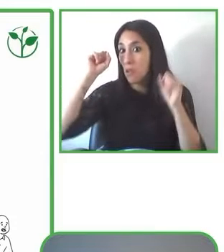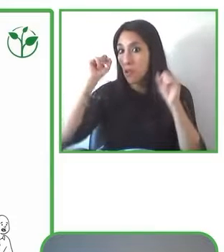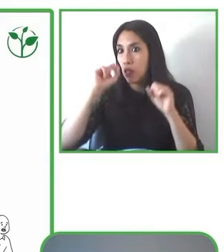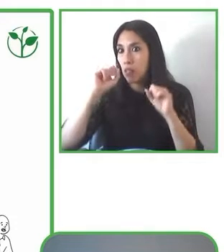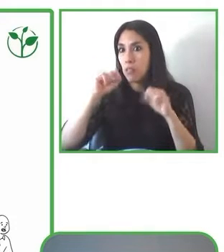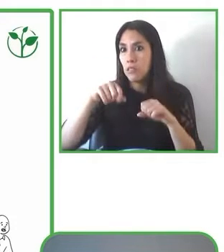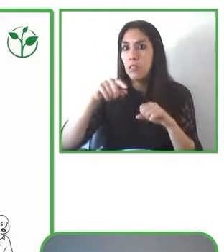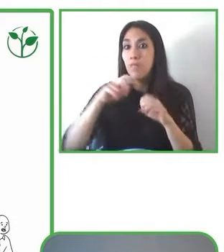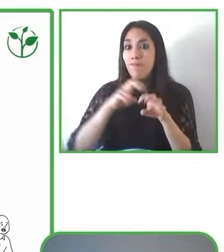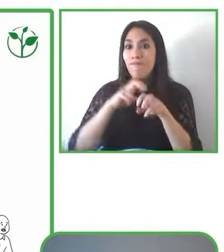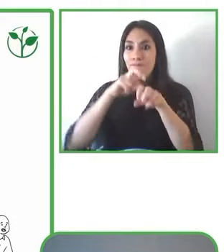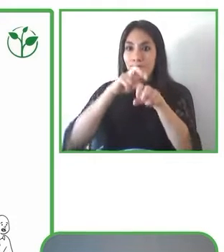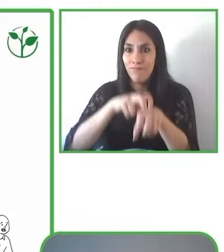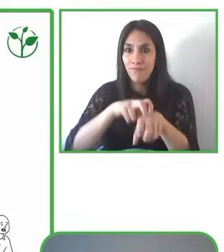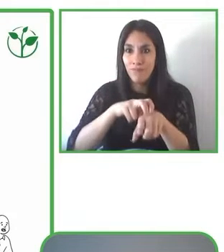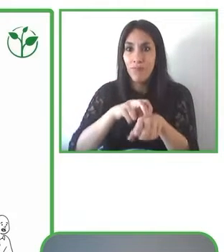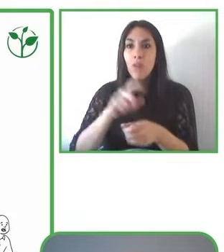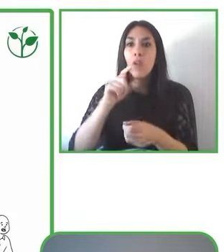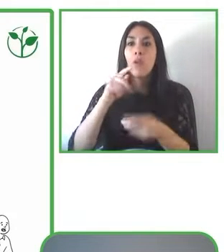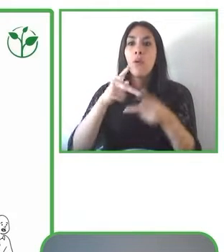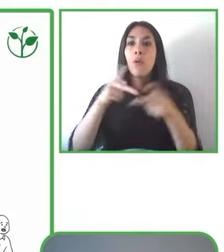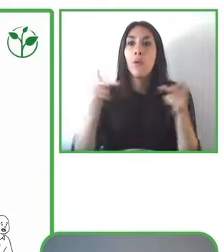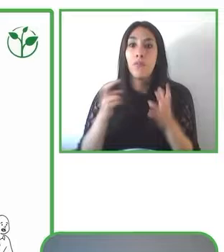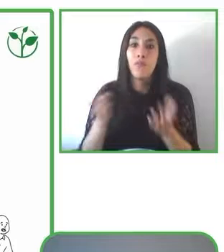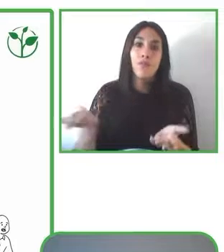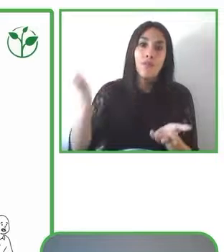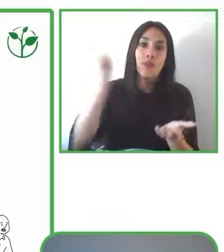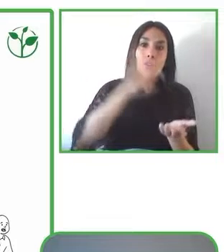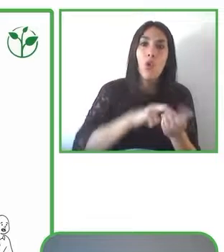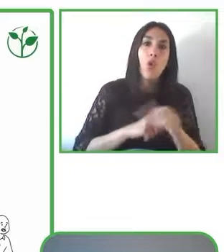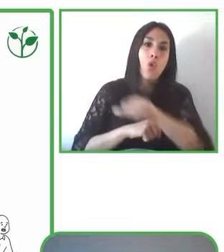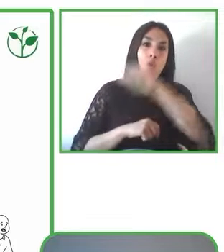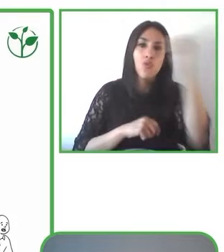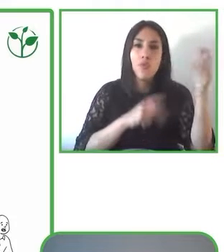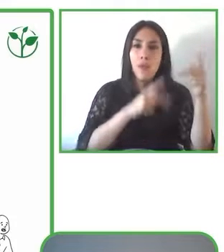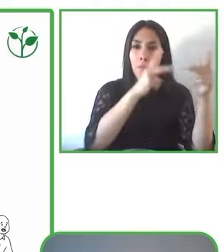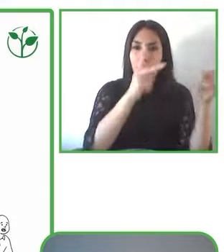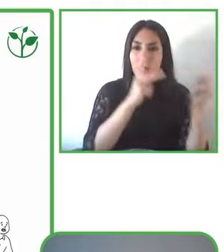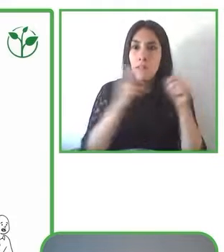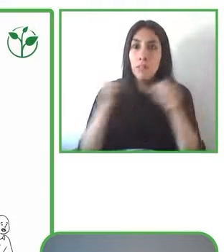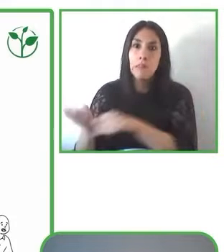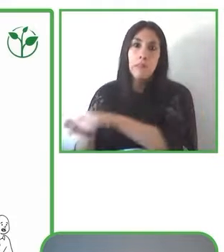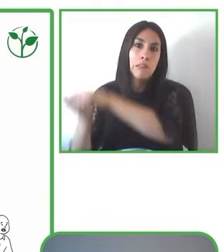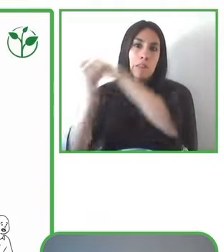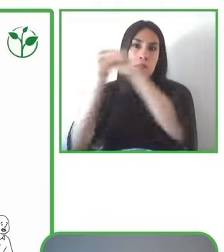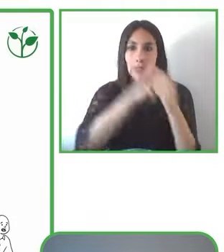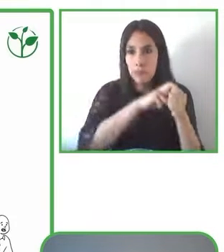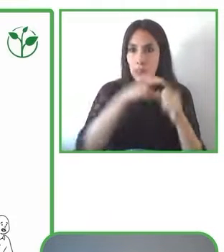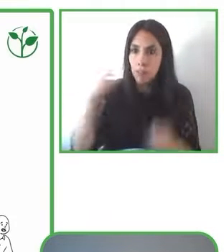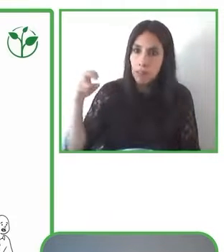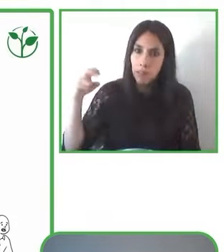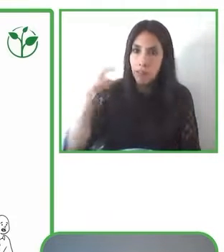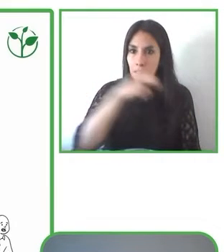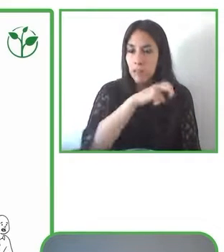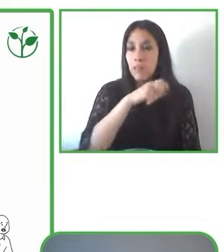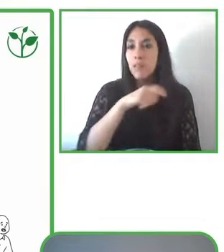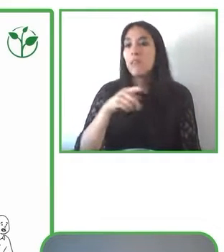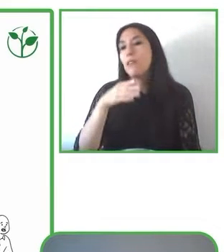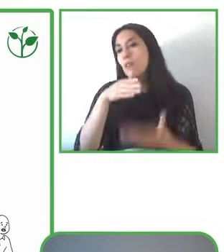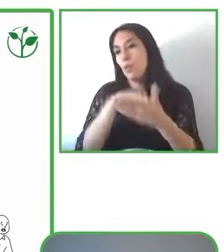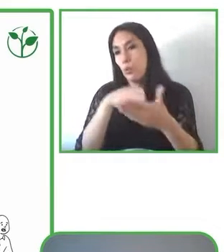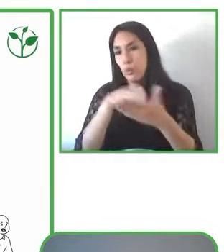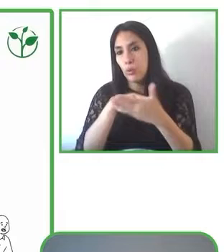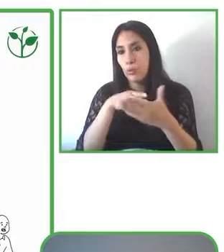lugar de la ciudad B, representan barreras físicas, subir, estar y bajar en